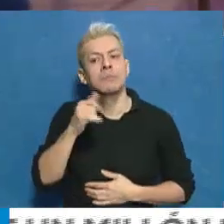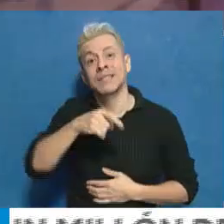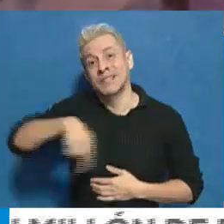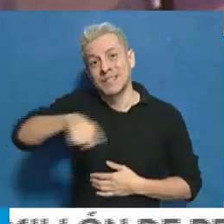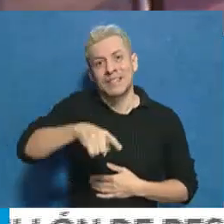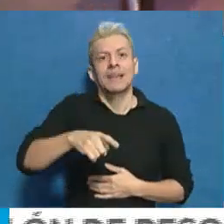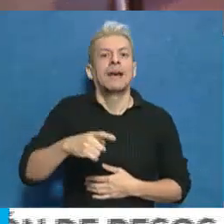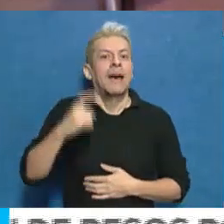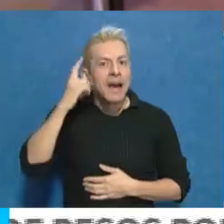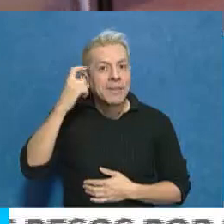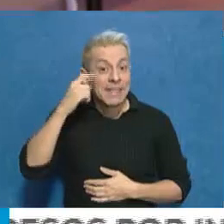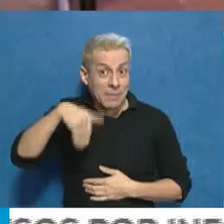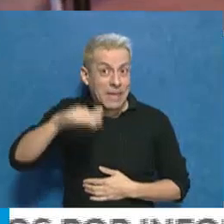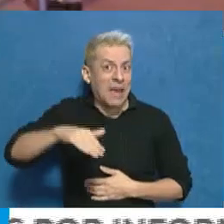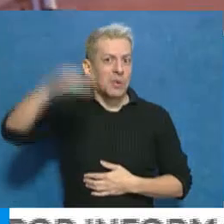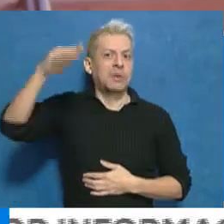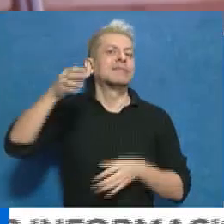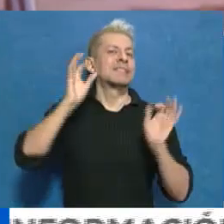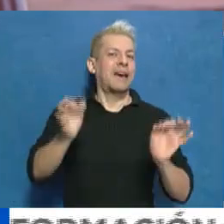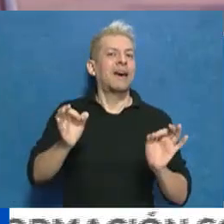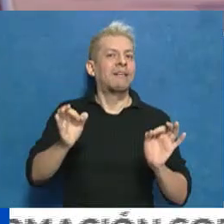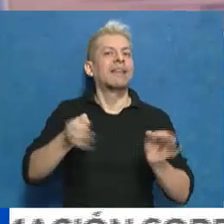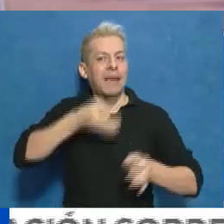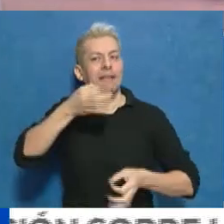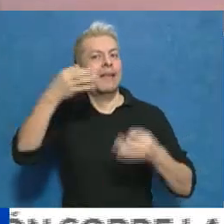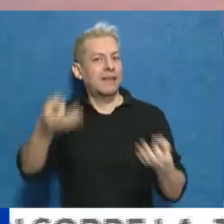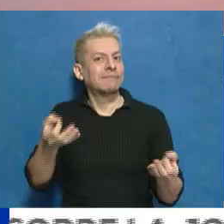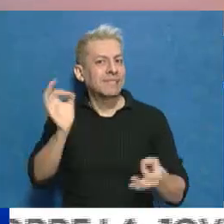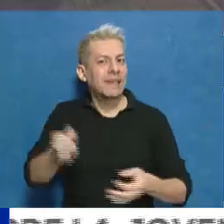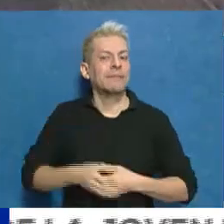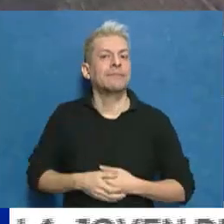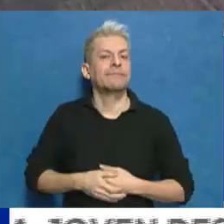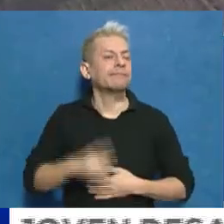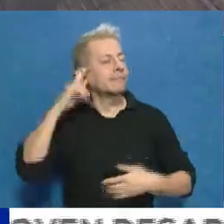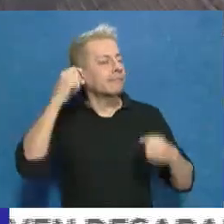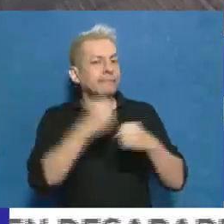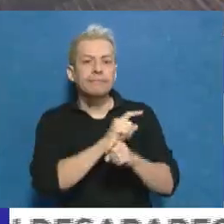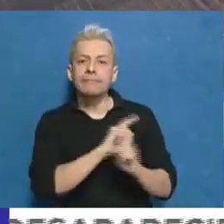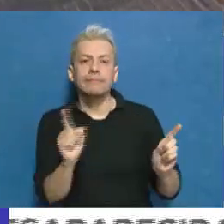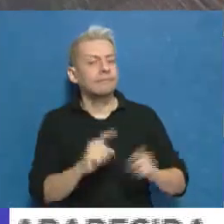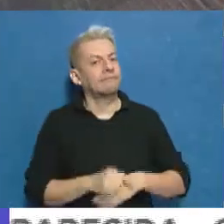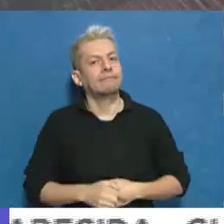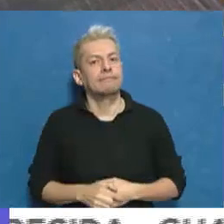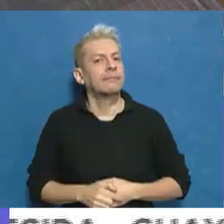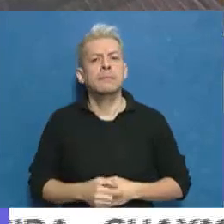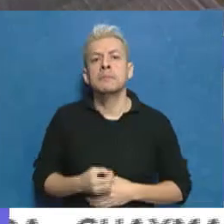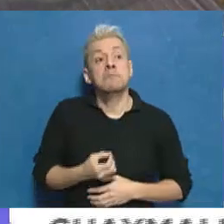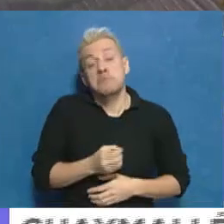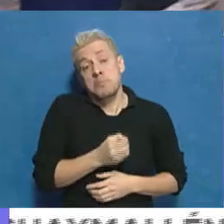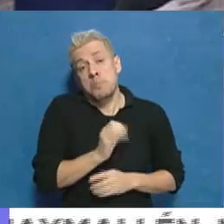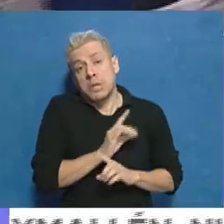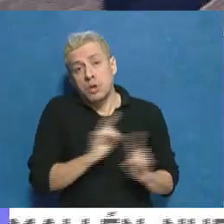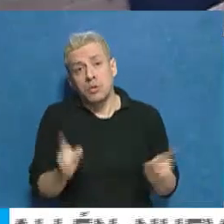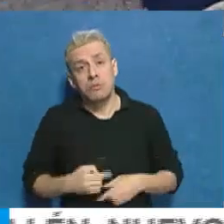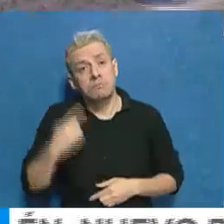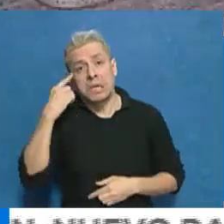más adultos ya sepan hablar y todo eso. No, no estoy de acuerdo. por no. Porque no, porque